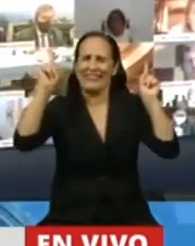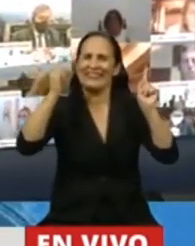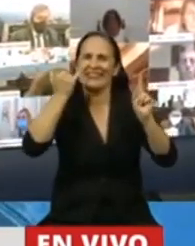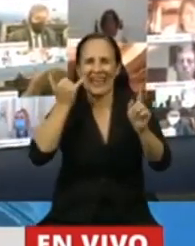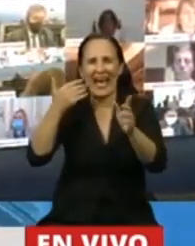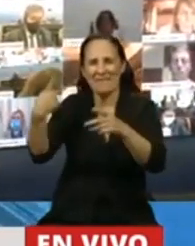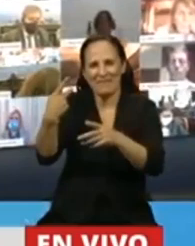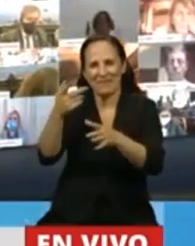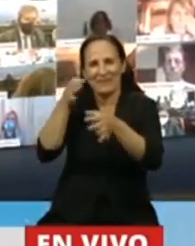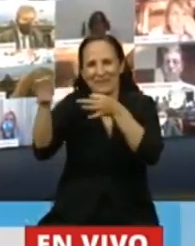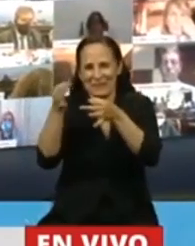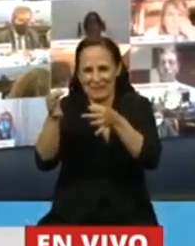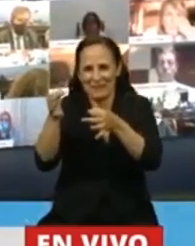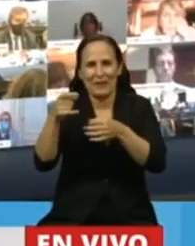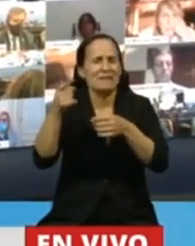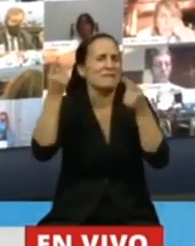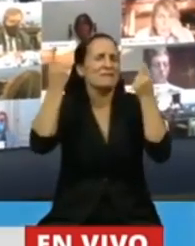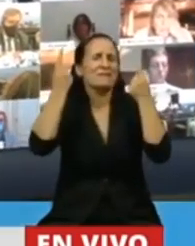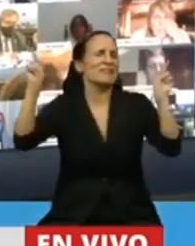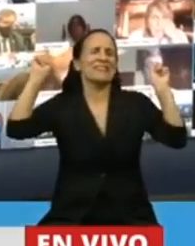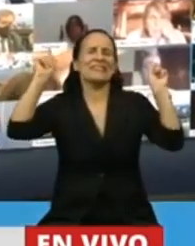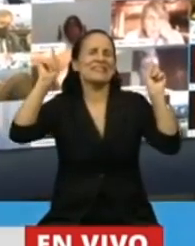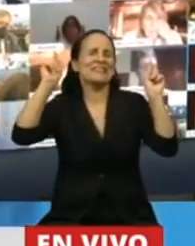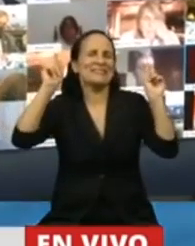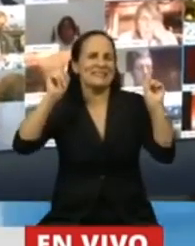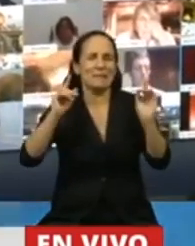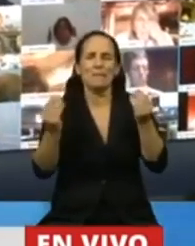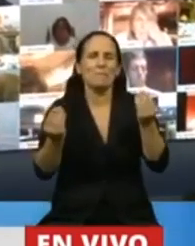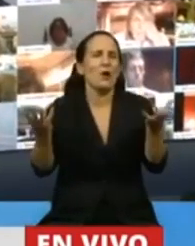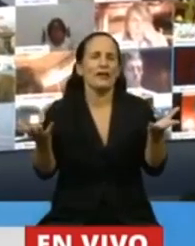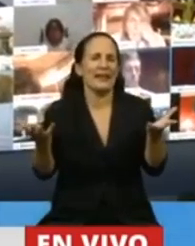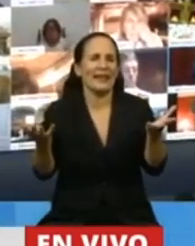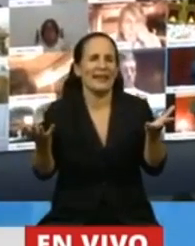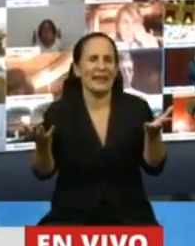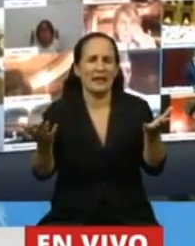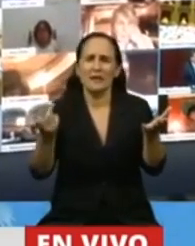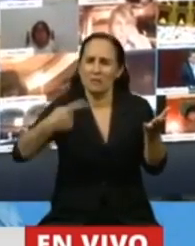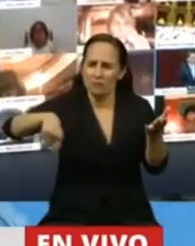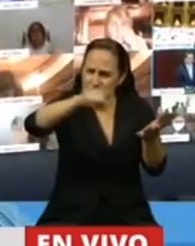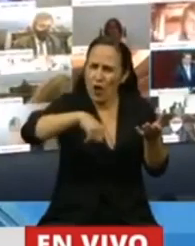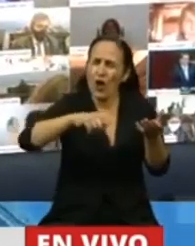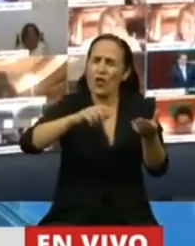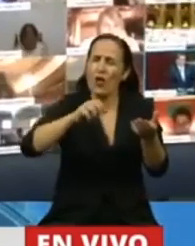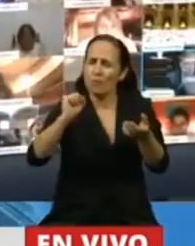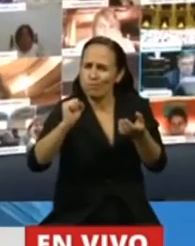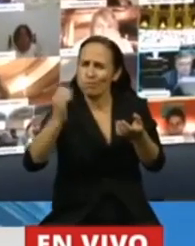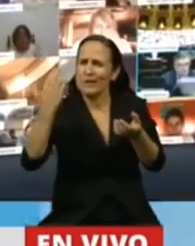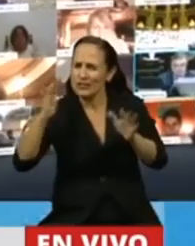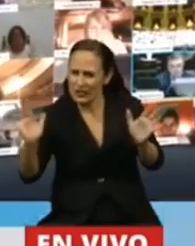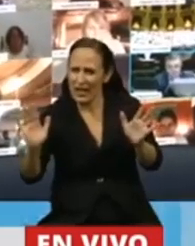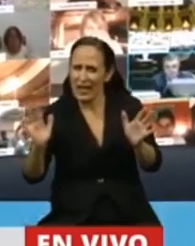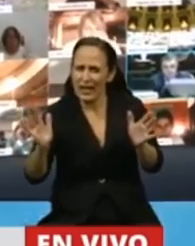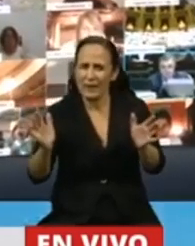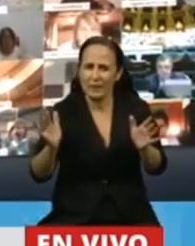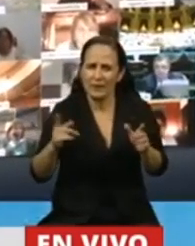con usted. Excepcional, ¿por qué? Porque todos tenemos experiencia. Imaginen que sé que